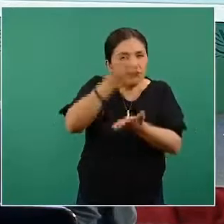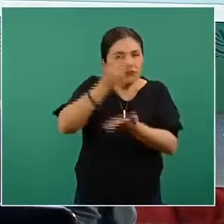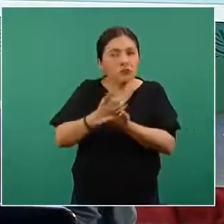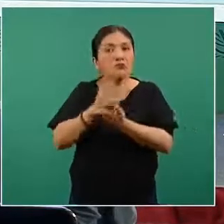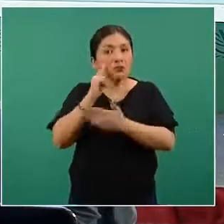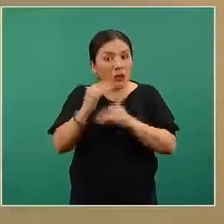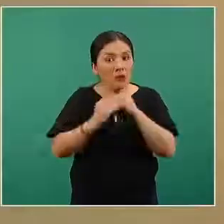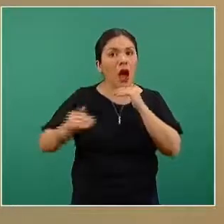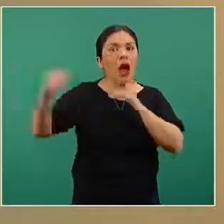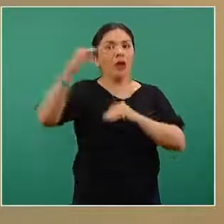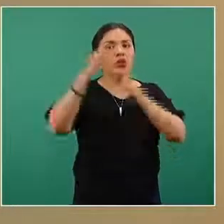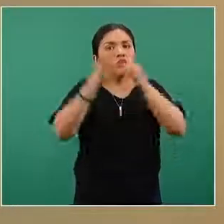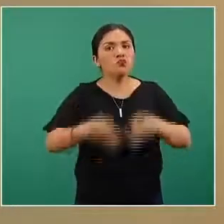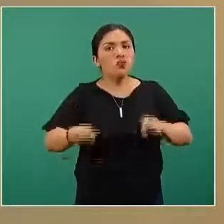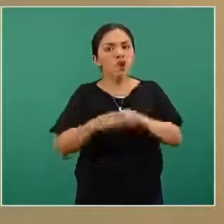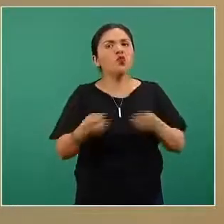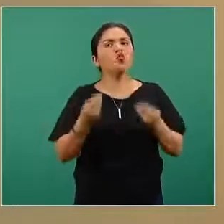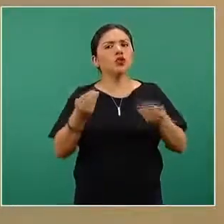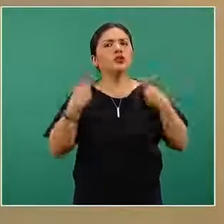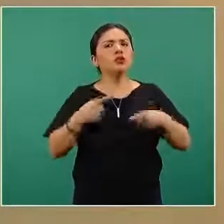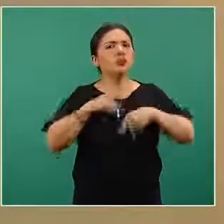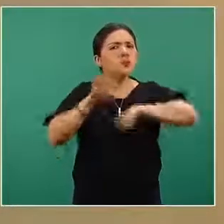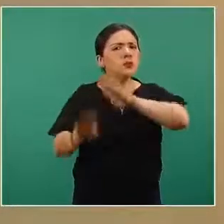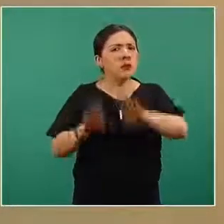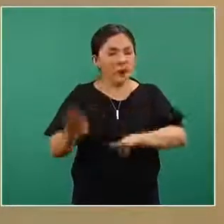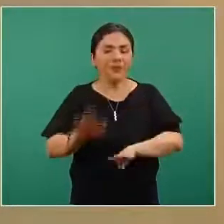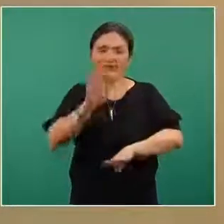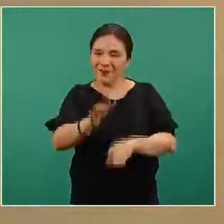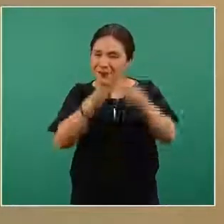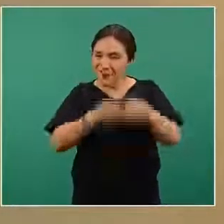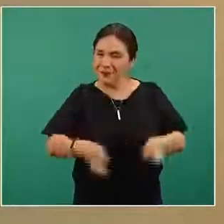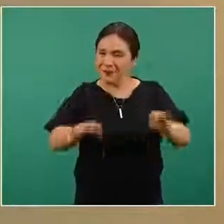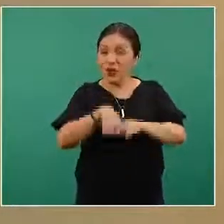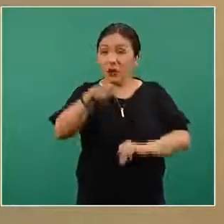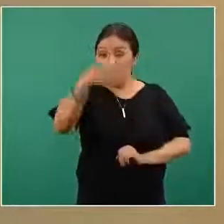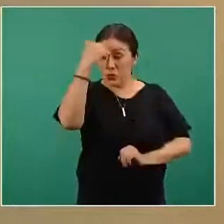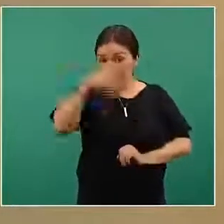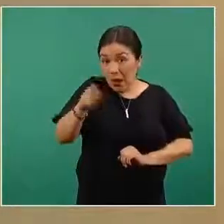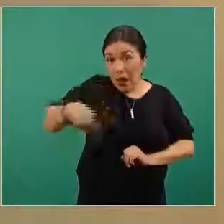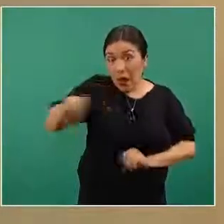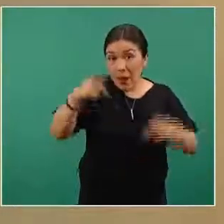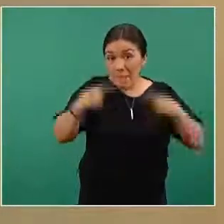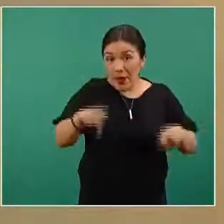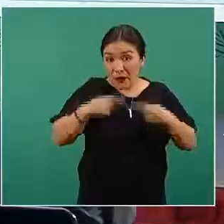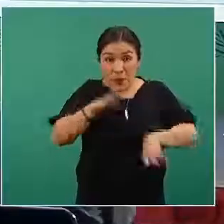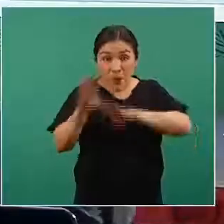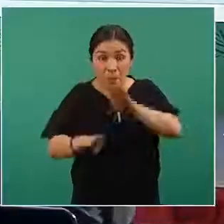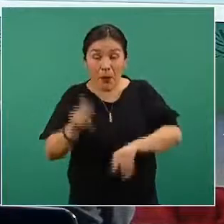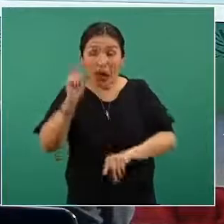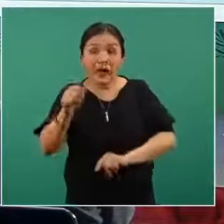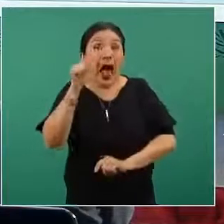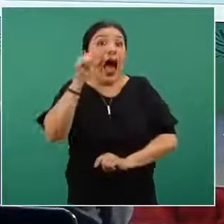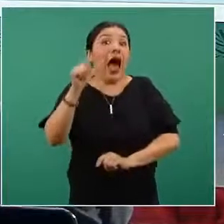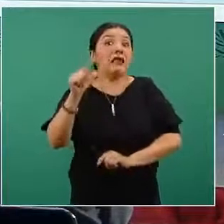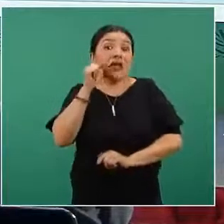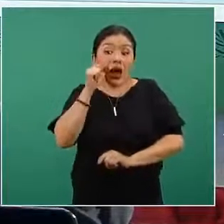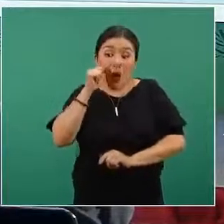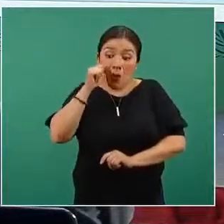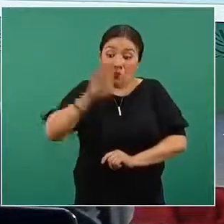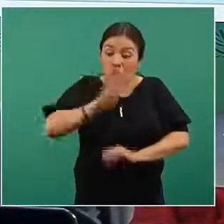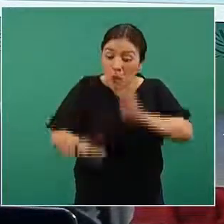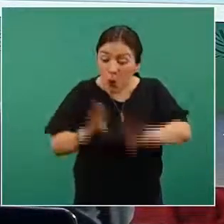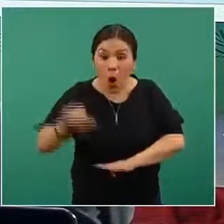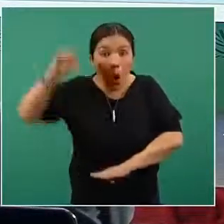elevación importante de defunciones. Es importante que sepan que estas defunciones no se presentaron del día de ayer para hoy.